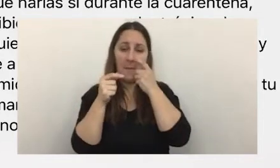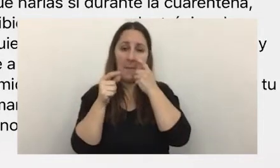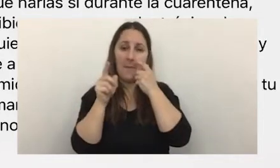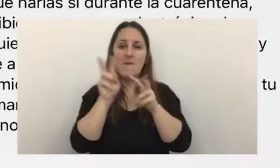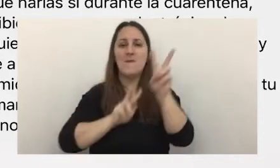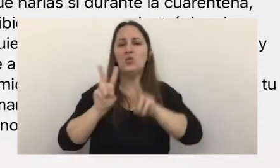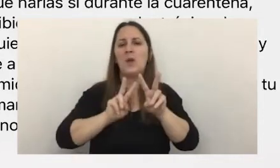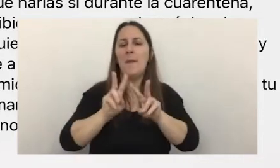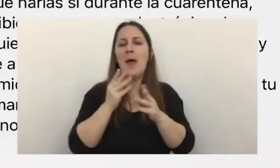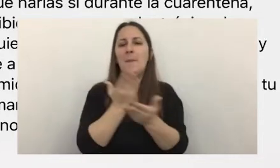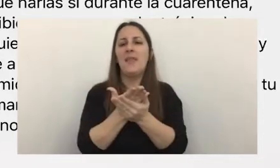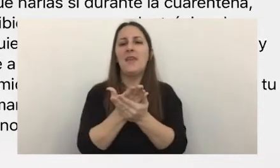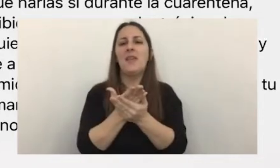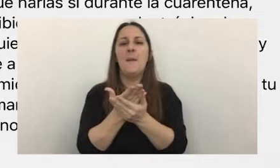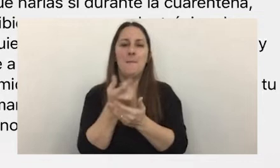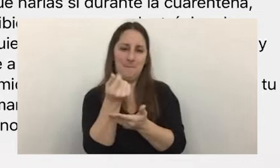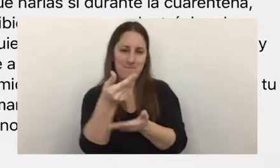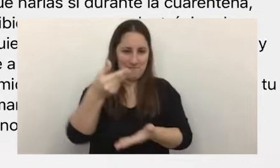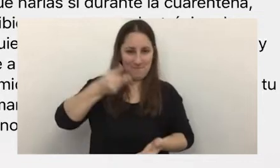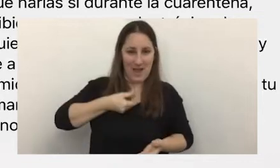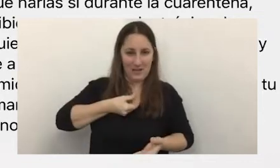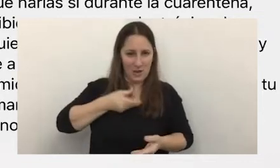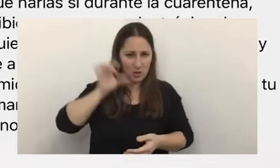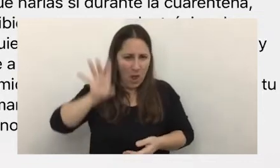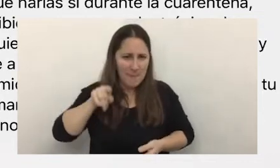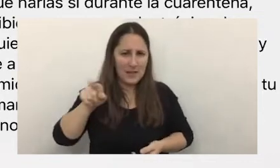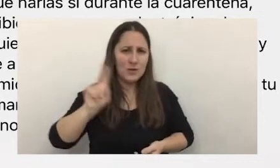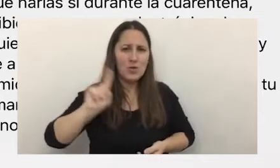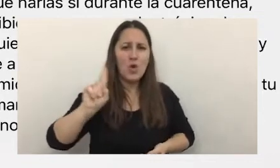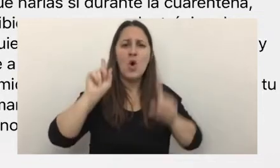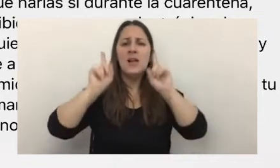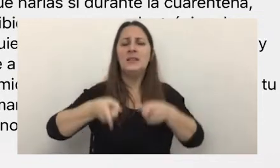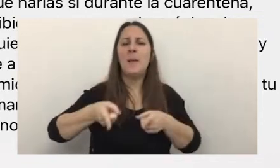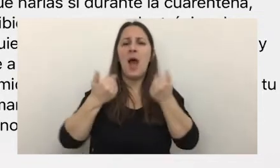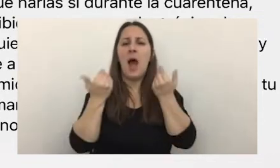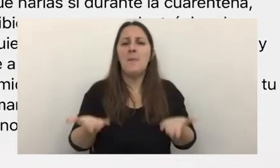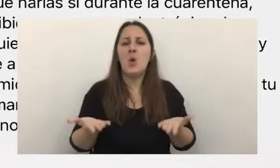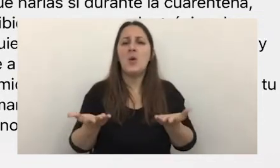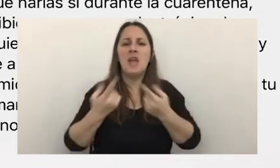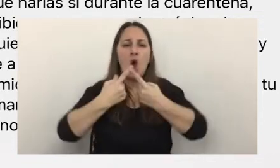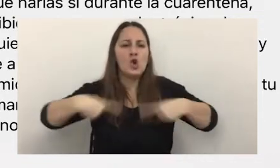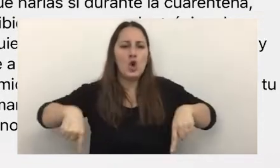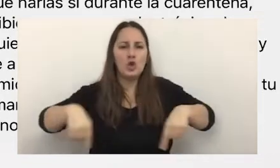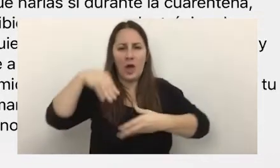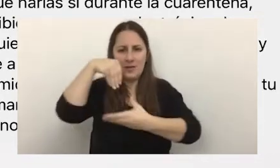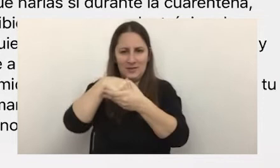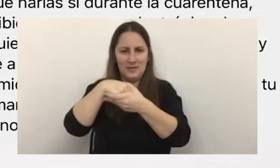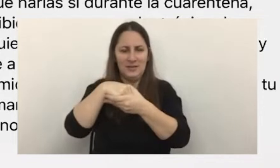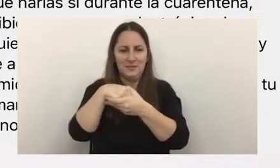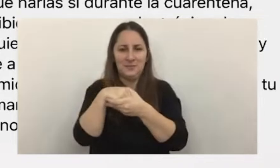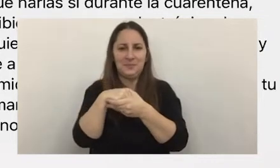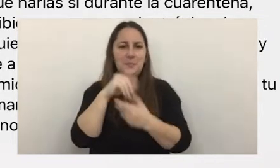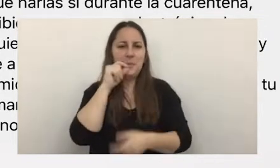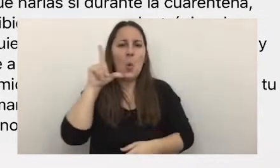pedirles un rescate sino para explotar la materia prima que se constituye